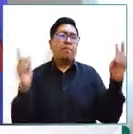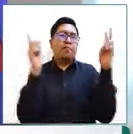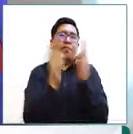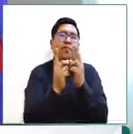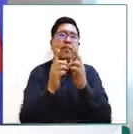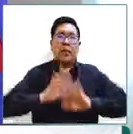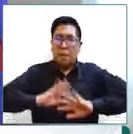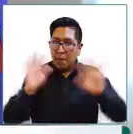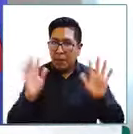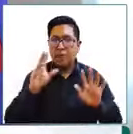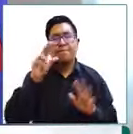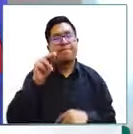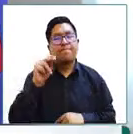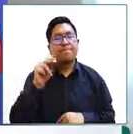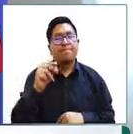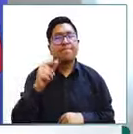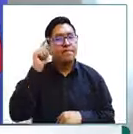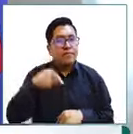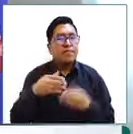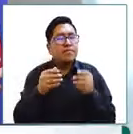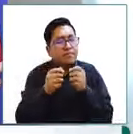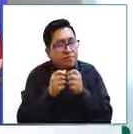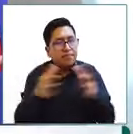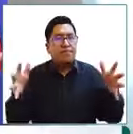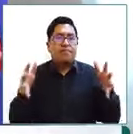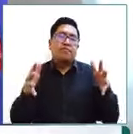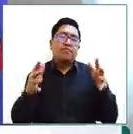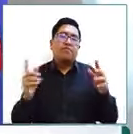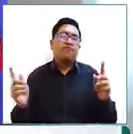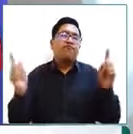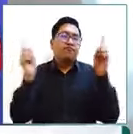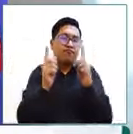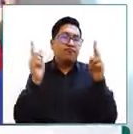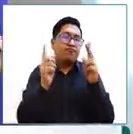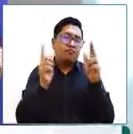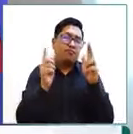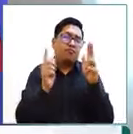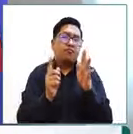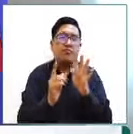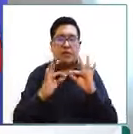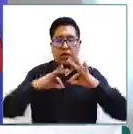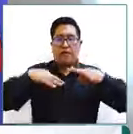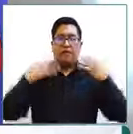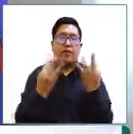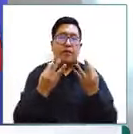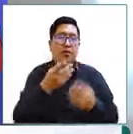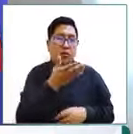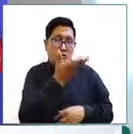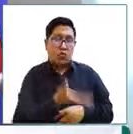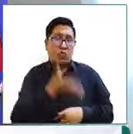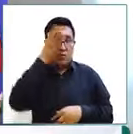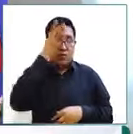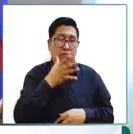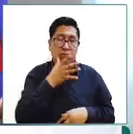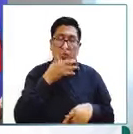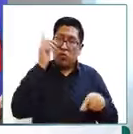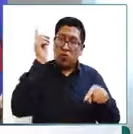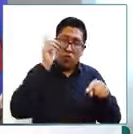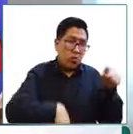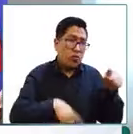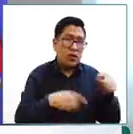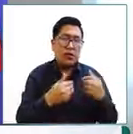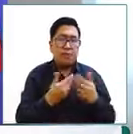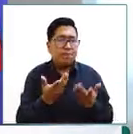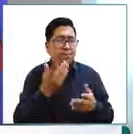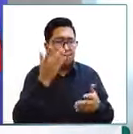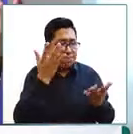volver a sus familias bajo el cuidado de papá y mamá, sino si es que este papá y esta mamá realmente no pueden recuperar el cuidado de